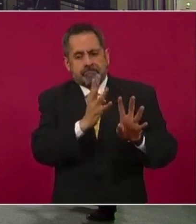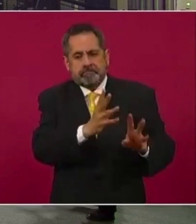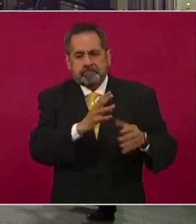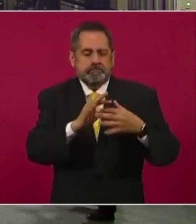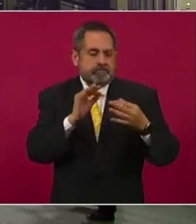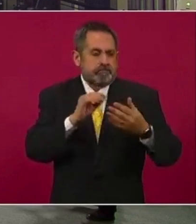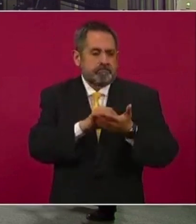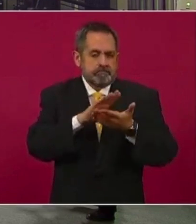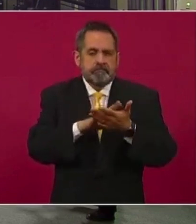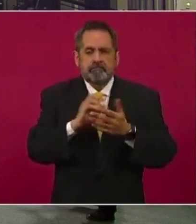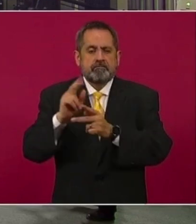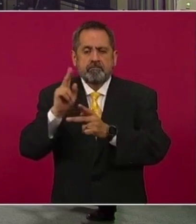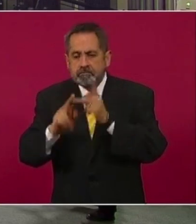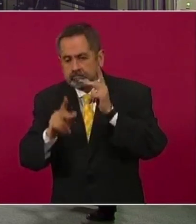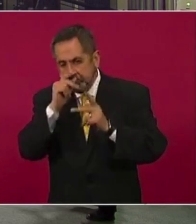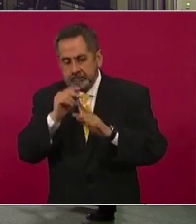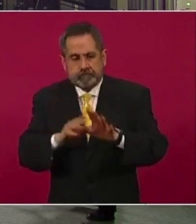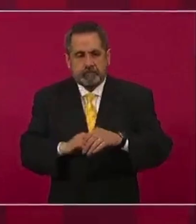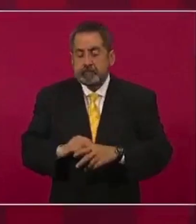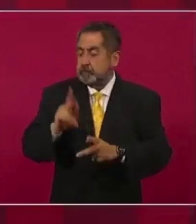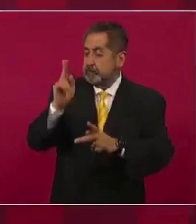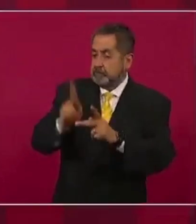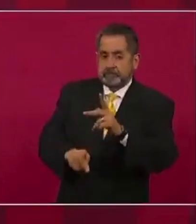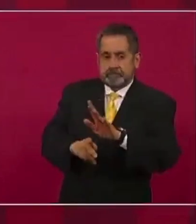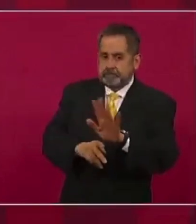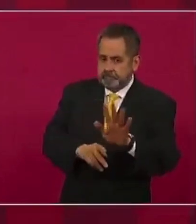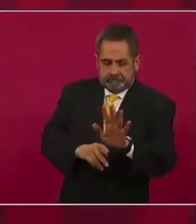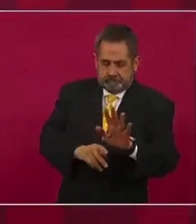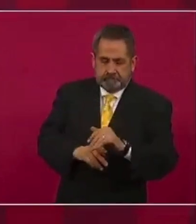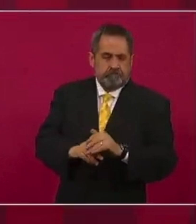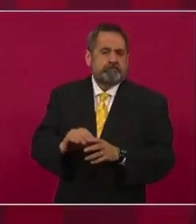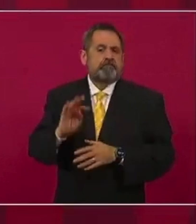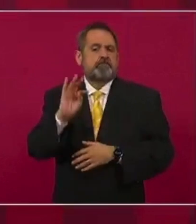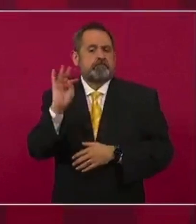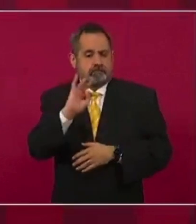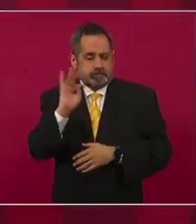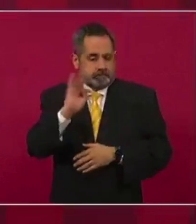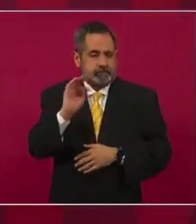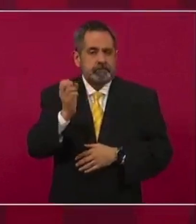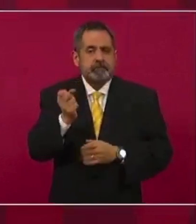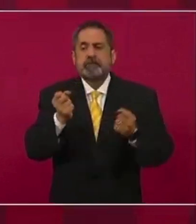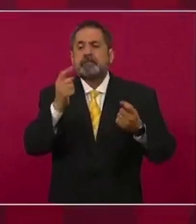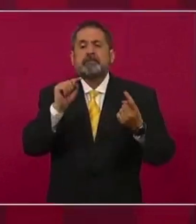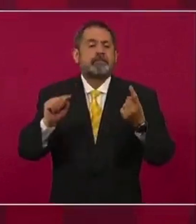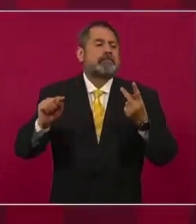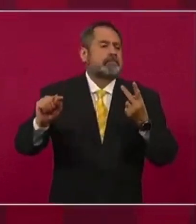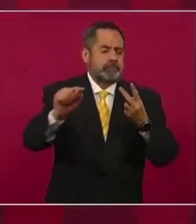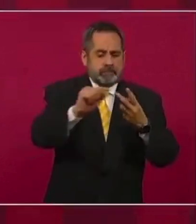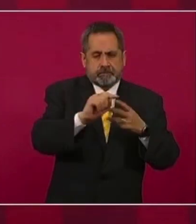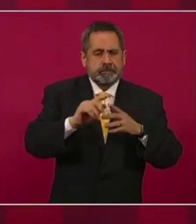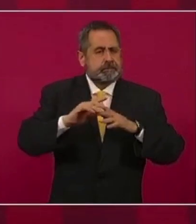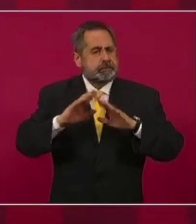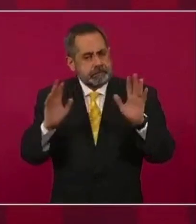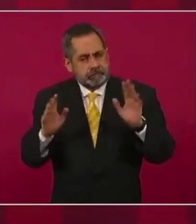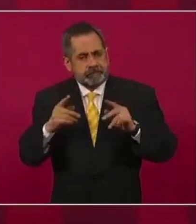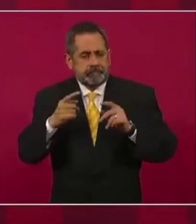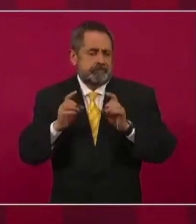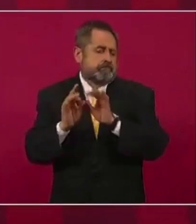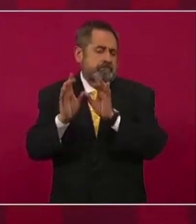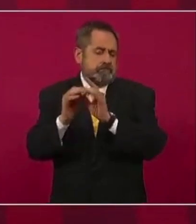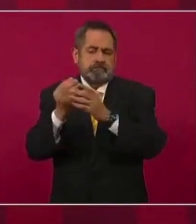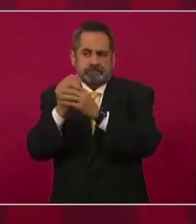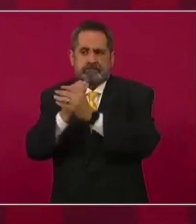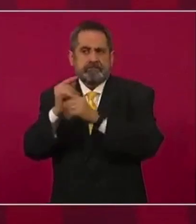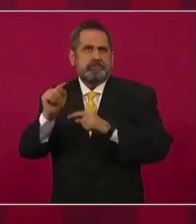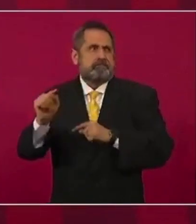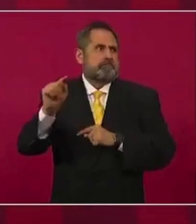alguna pausa ahí en algunos hospitales. No, pausa no. Posiblemente en algunas unidades, por diferentes razones,